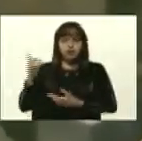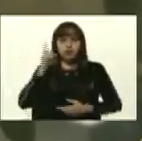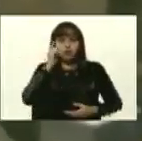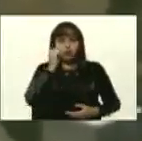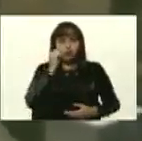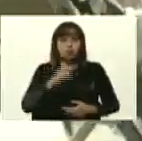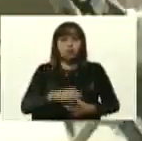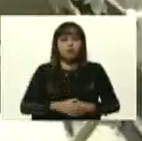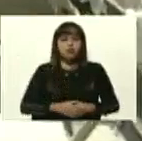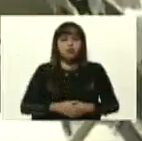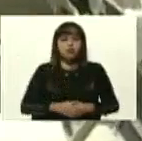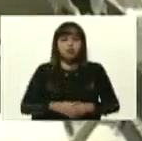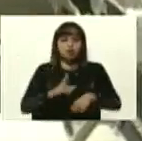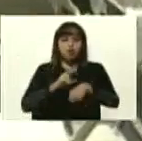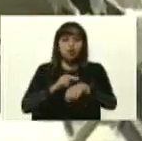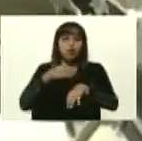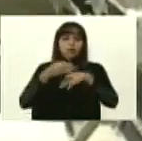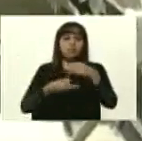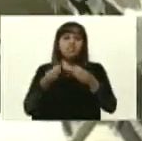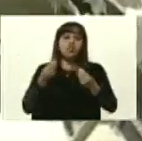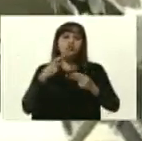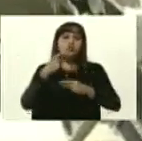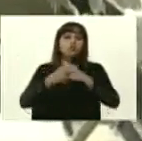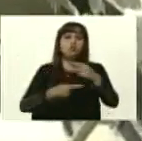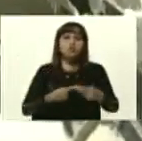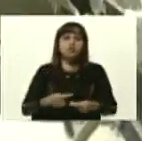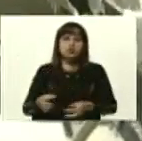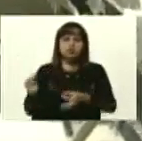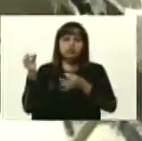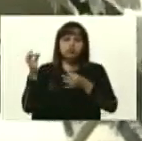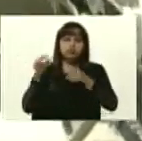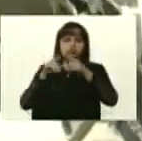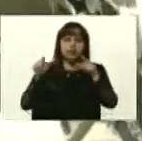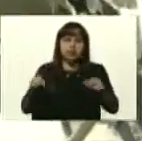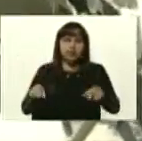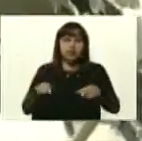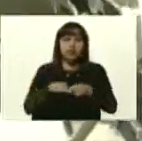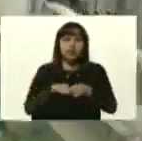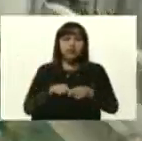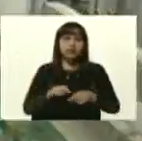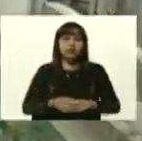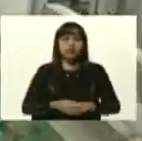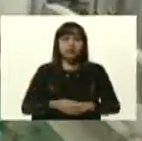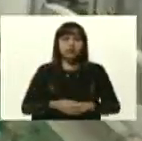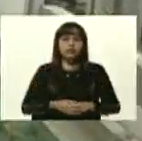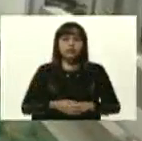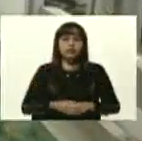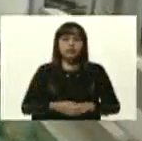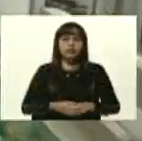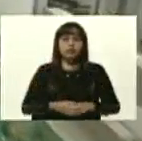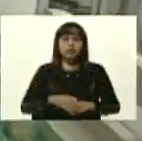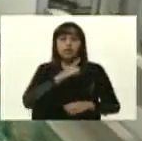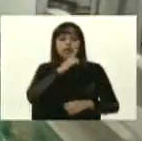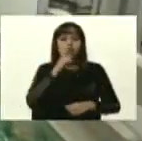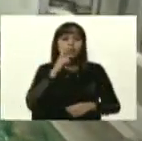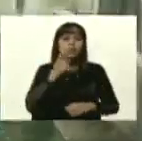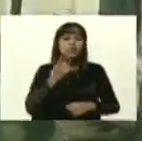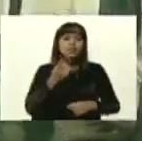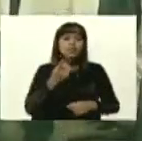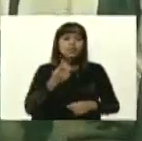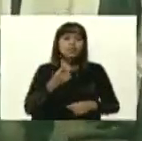explique cómo es el procedimiento de esta tarjeta que le dice niño desnuda, sin componente,